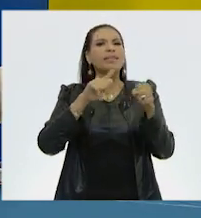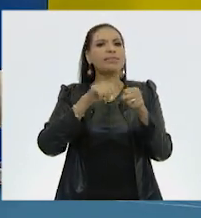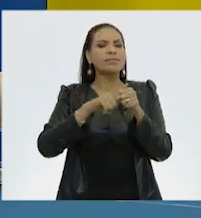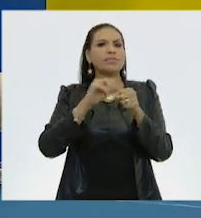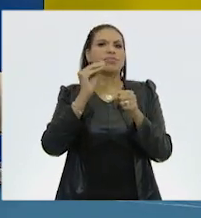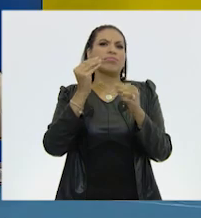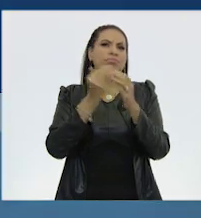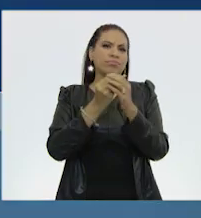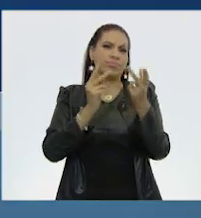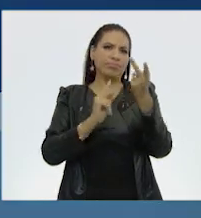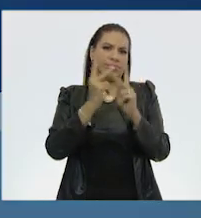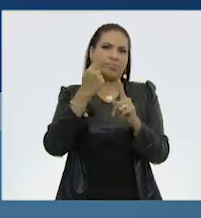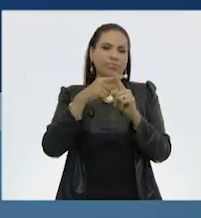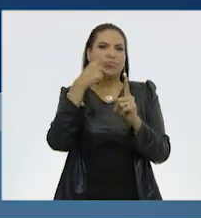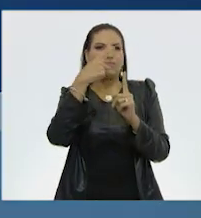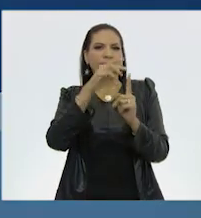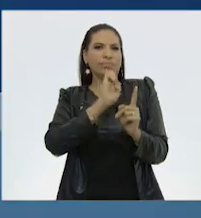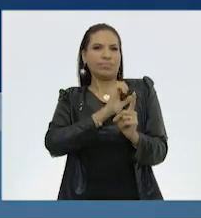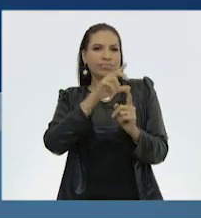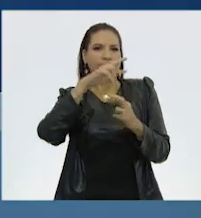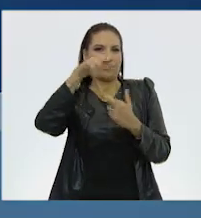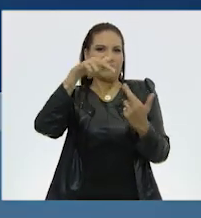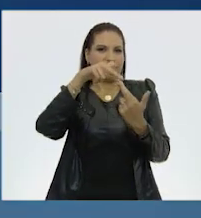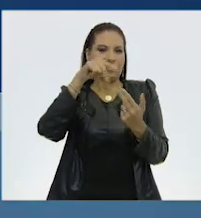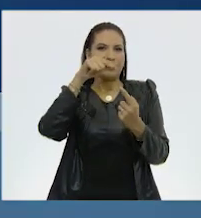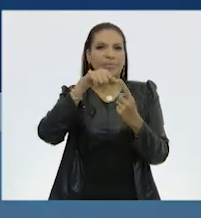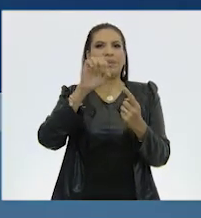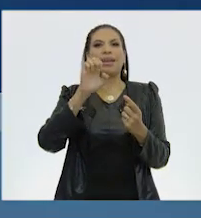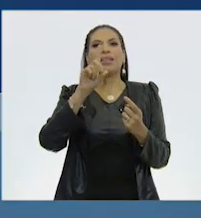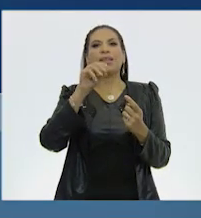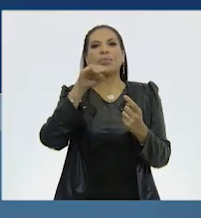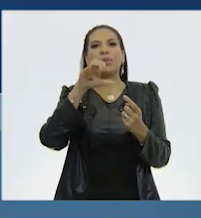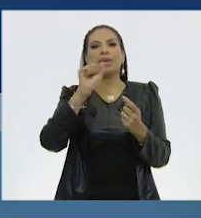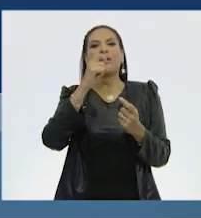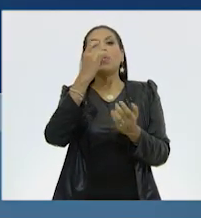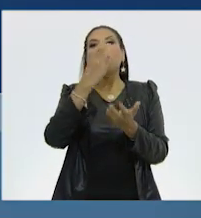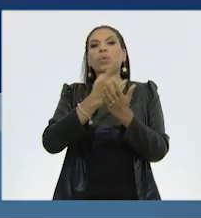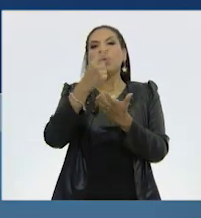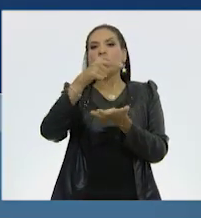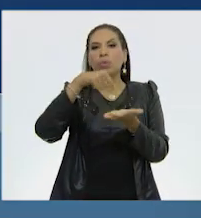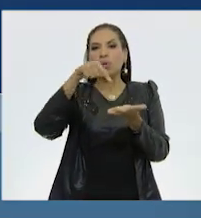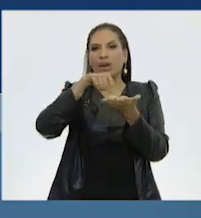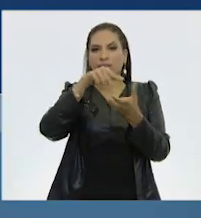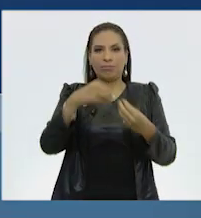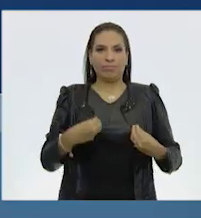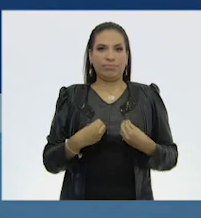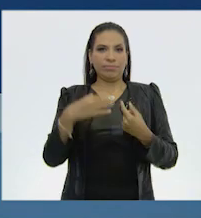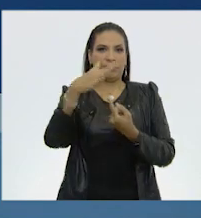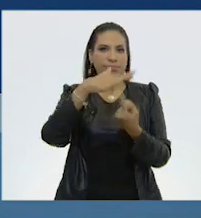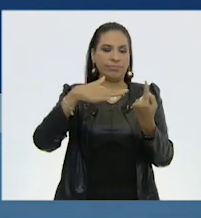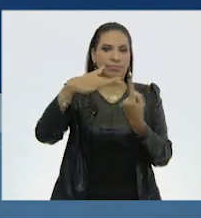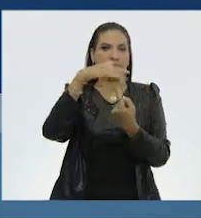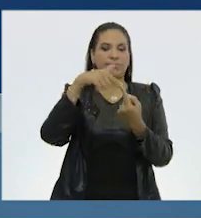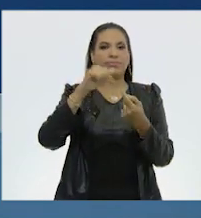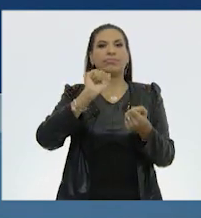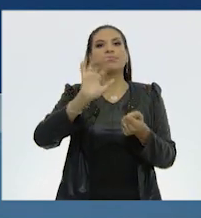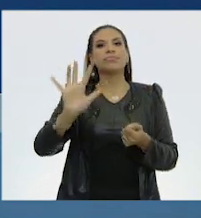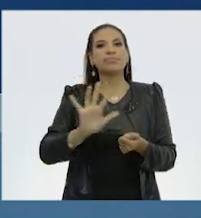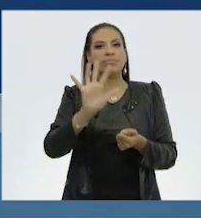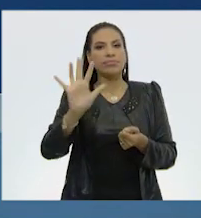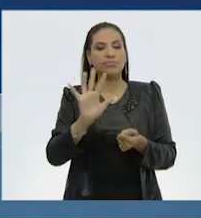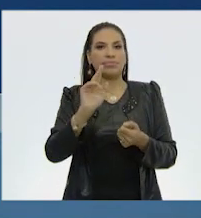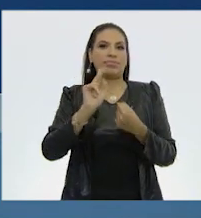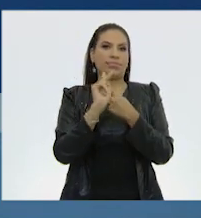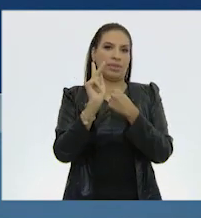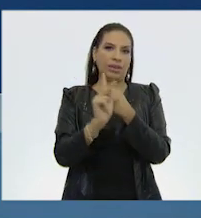recuerdan, me imagino. ¡Claro que sí! Las que solo viven en un determinado lugar, ya sea un continente,